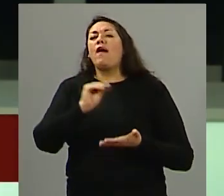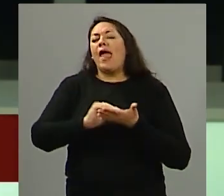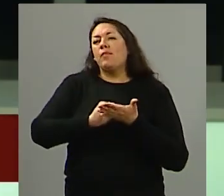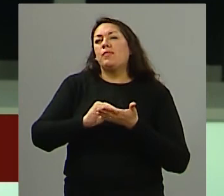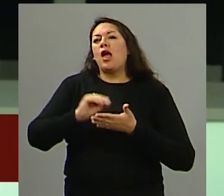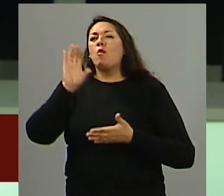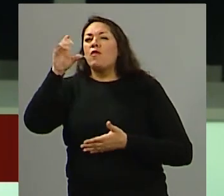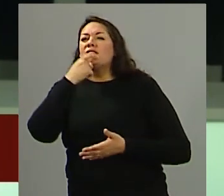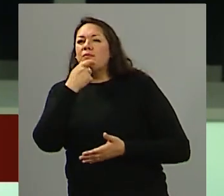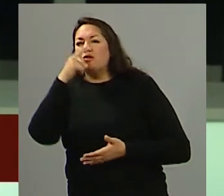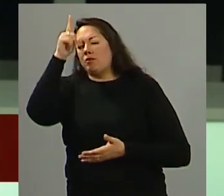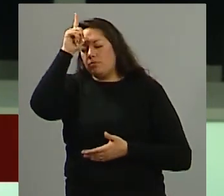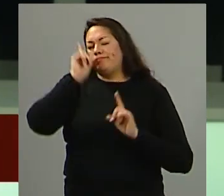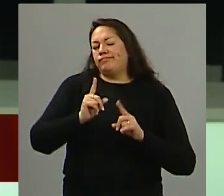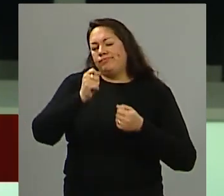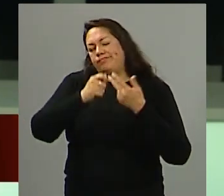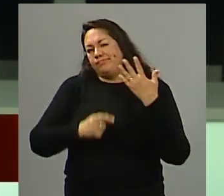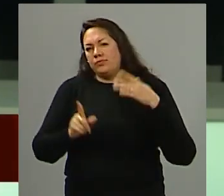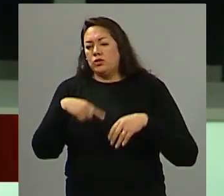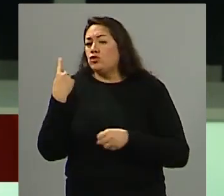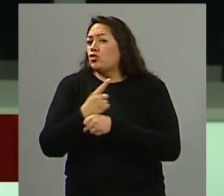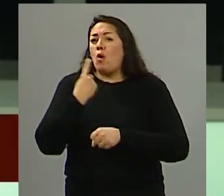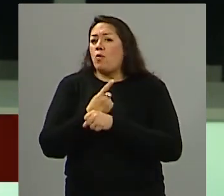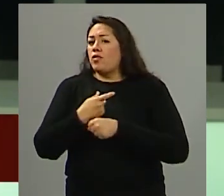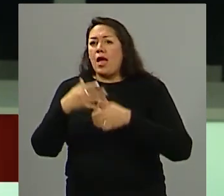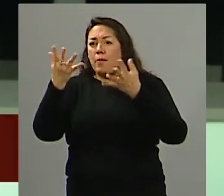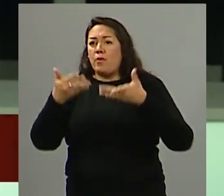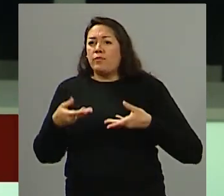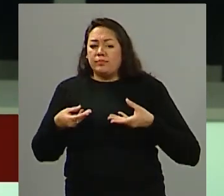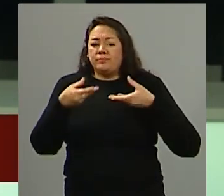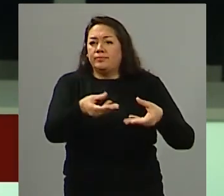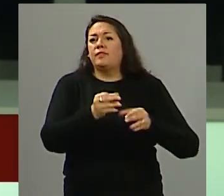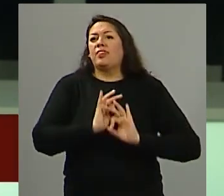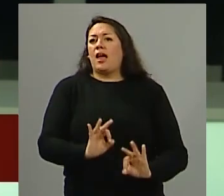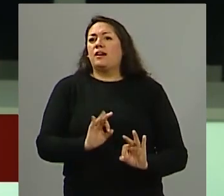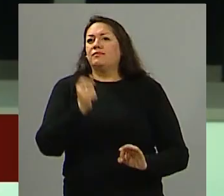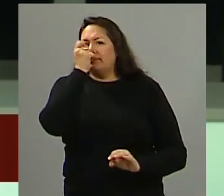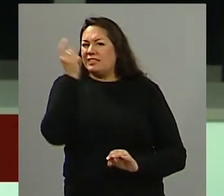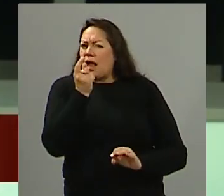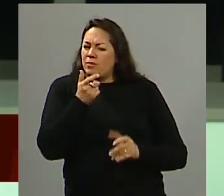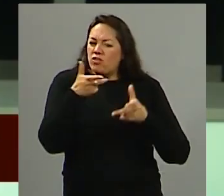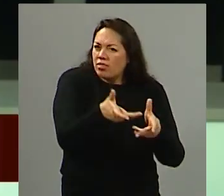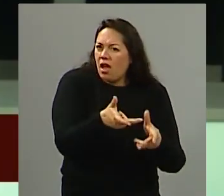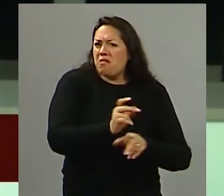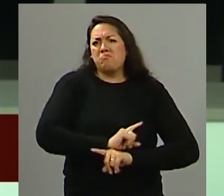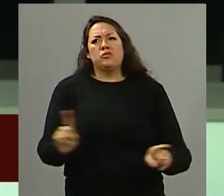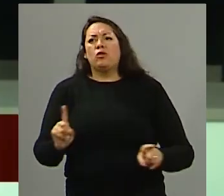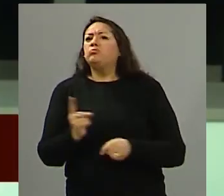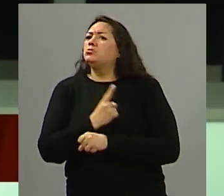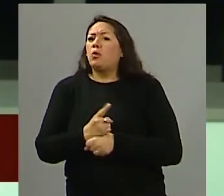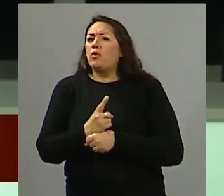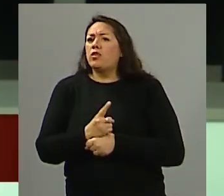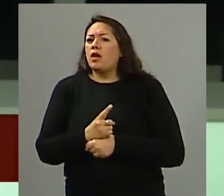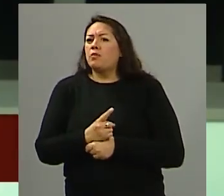Mendoza o penitenciario docente no podíamos brindarle esa misma respuesta rápida veloz para que puedan acceder a la asignación